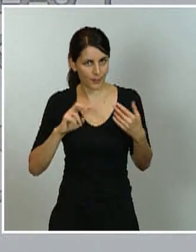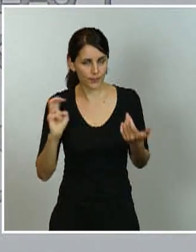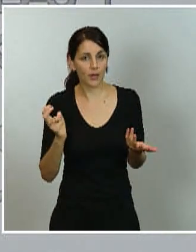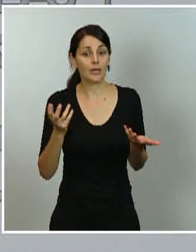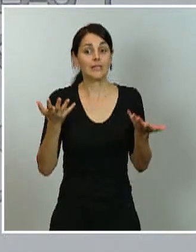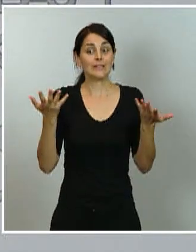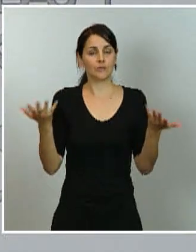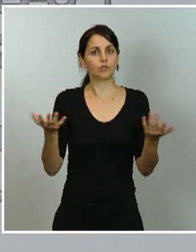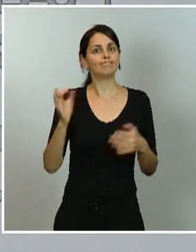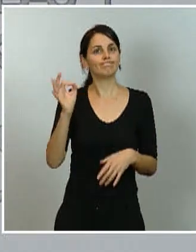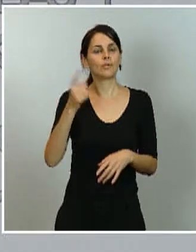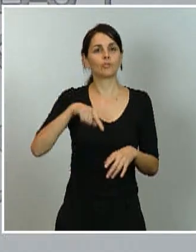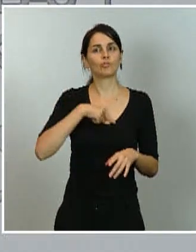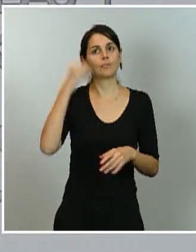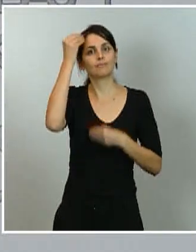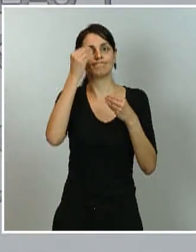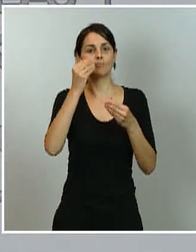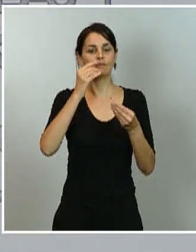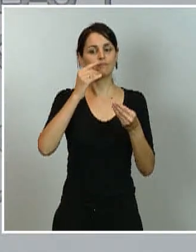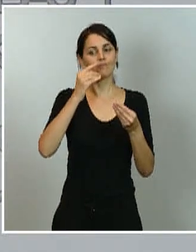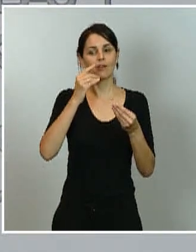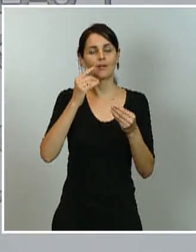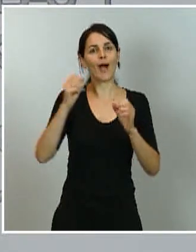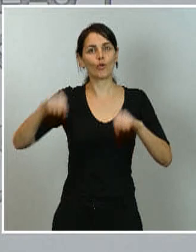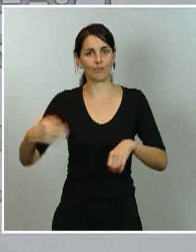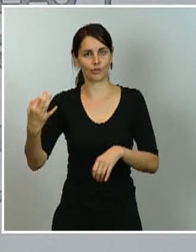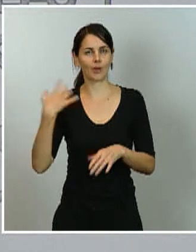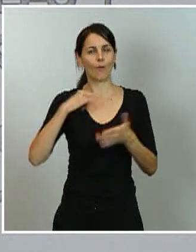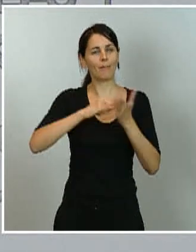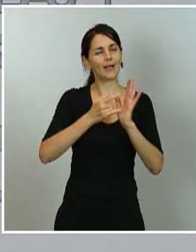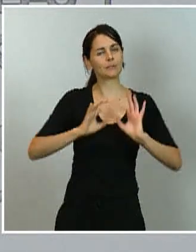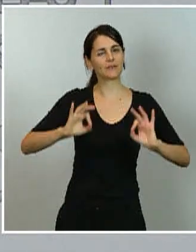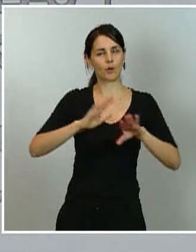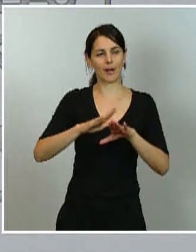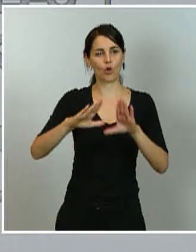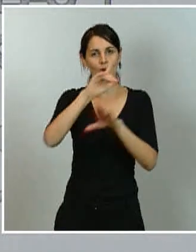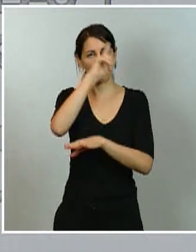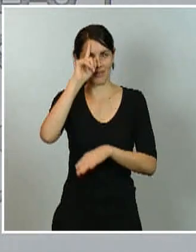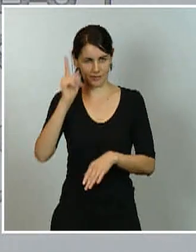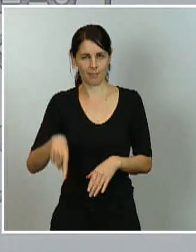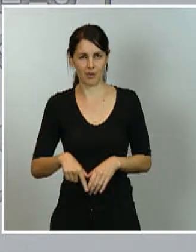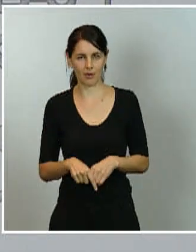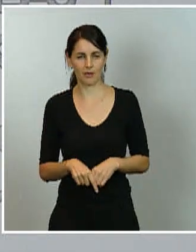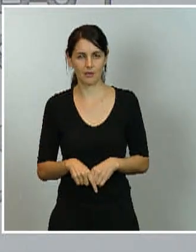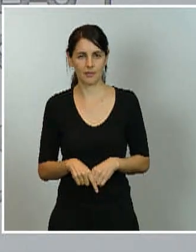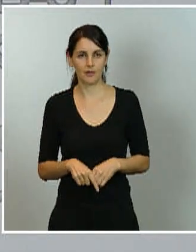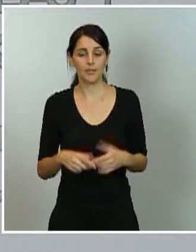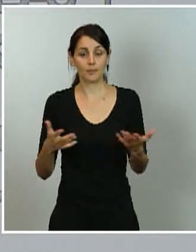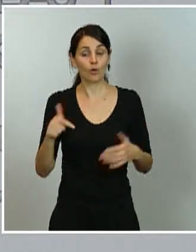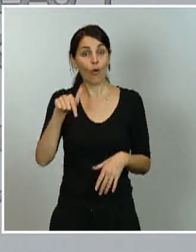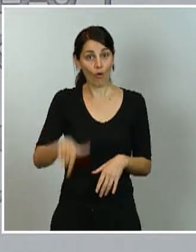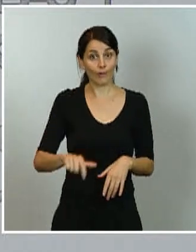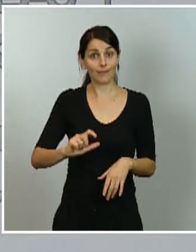específico para la Comunidad de Madrid. Lo que hemos acordado hoy es, o que voy a hacer yo, es